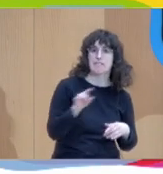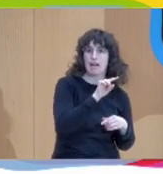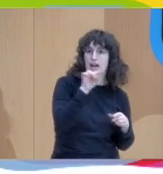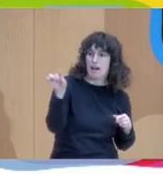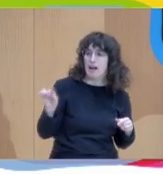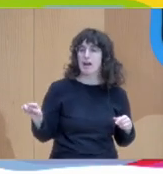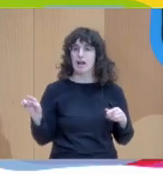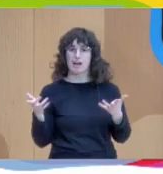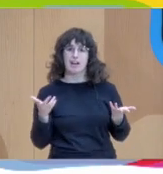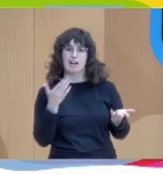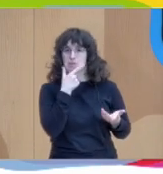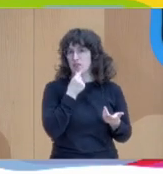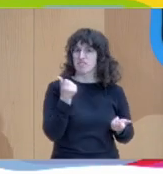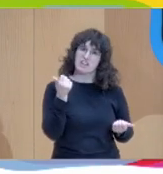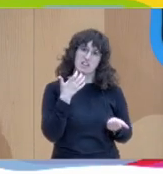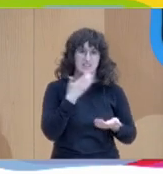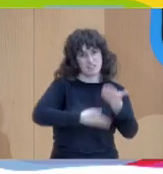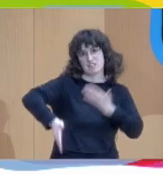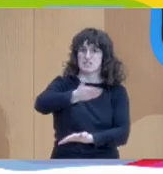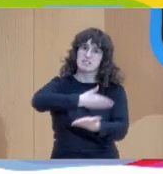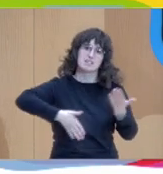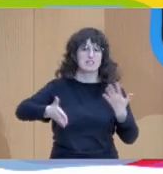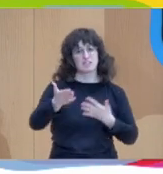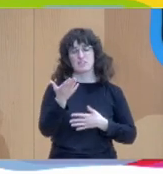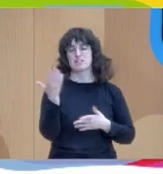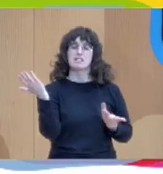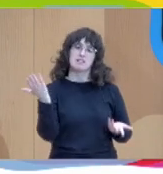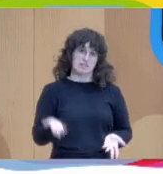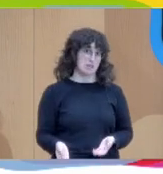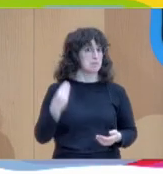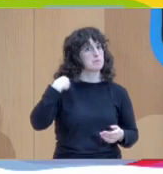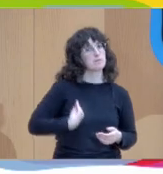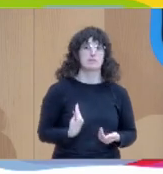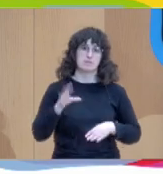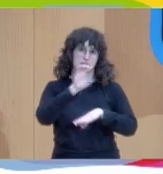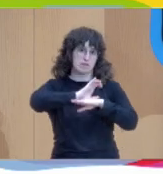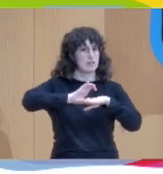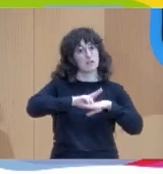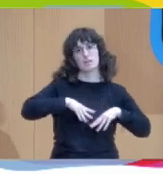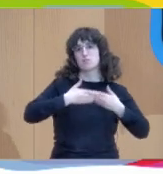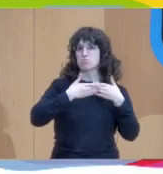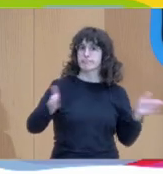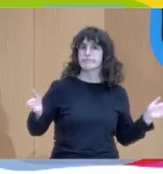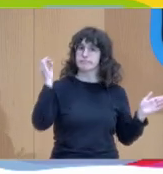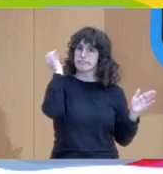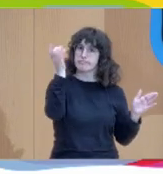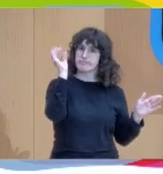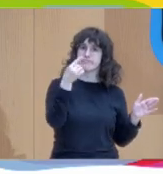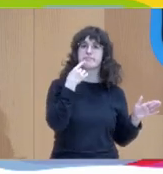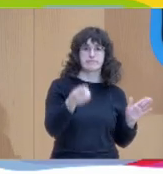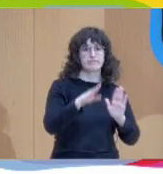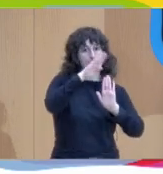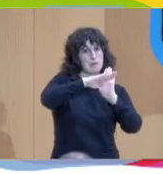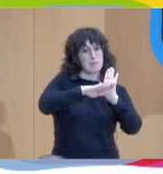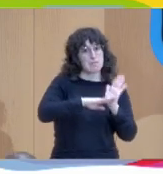más sencillo. Lo ha dicho la consejera al inicio de la jornada, necesitamos un plan para implementarlo a nivel de